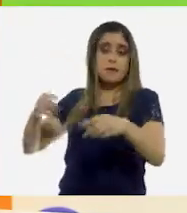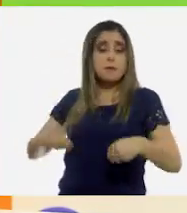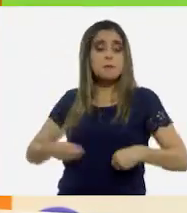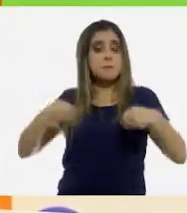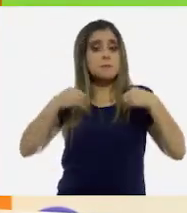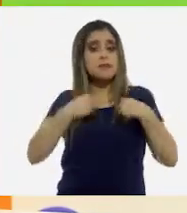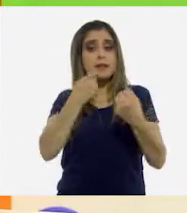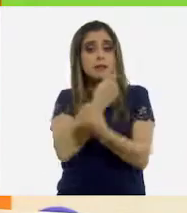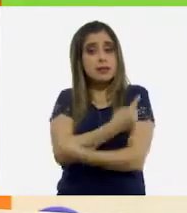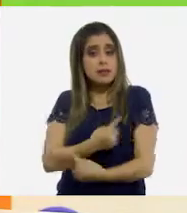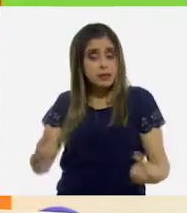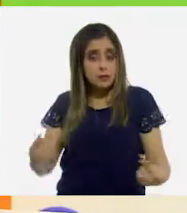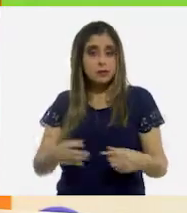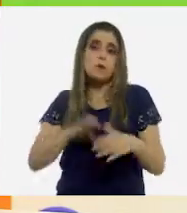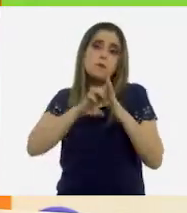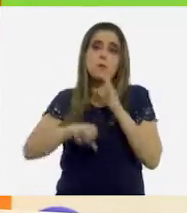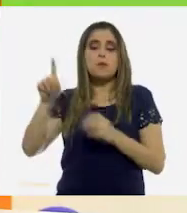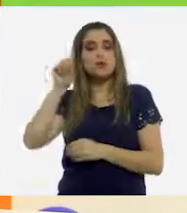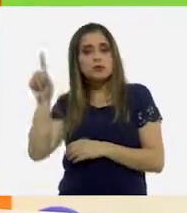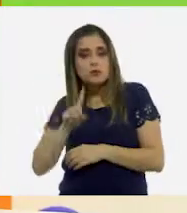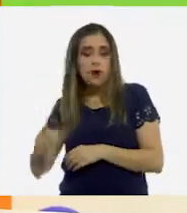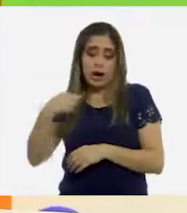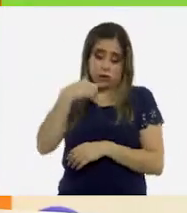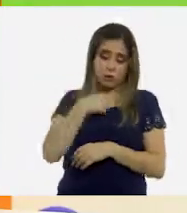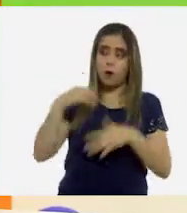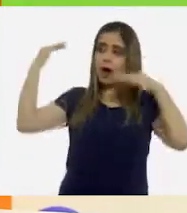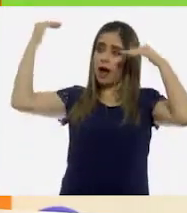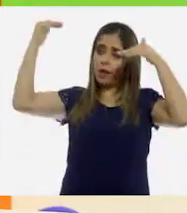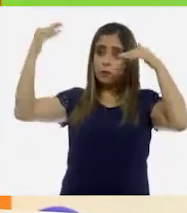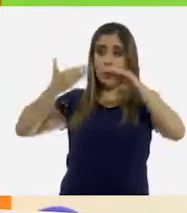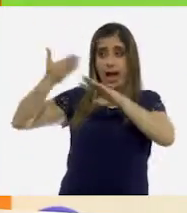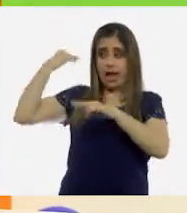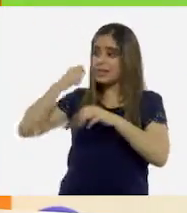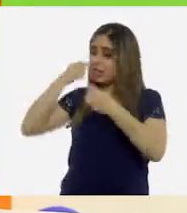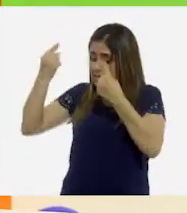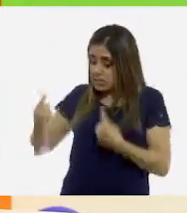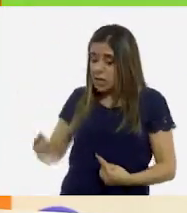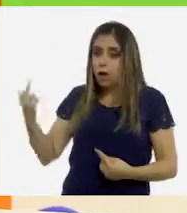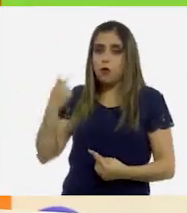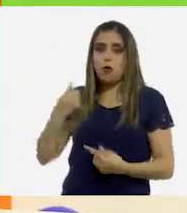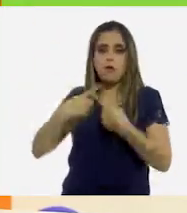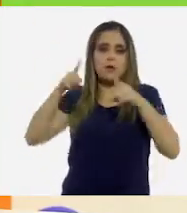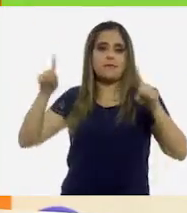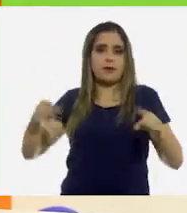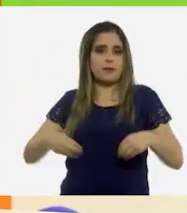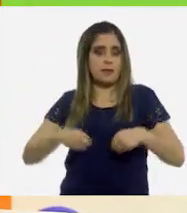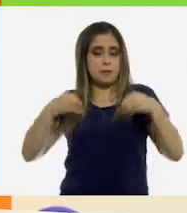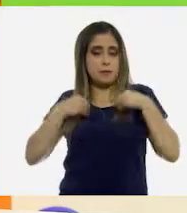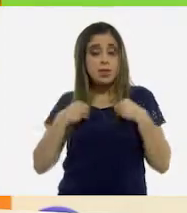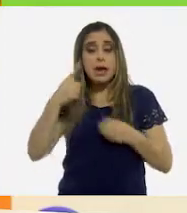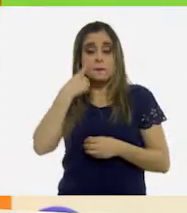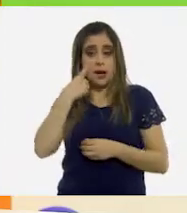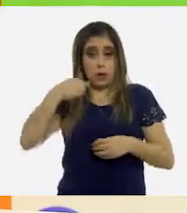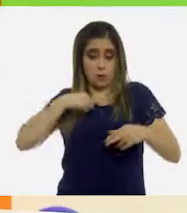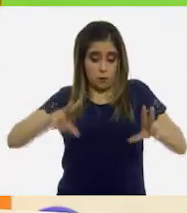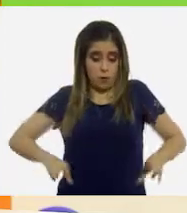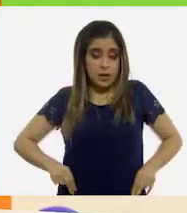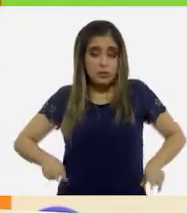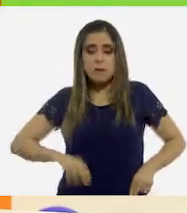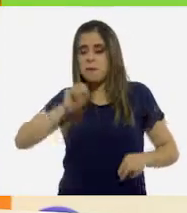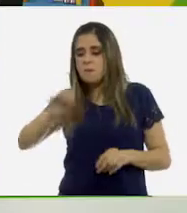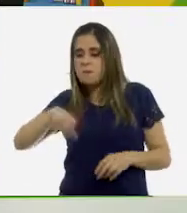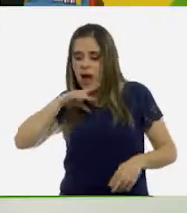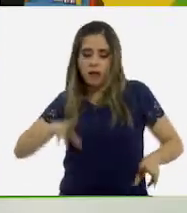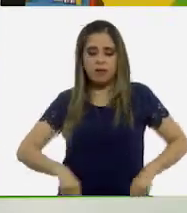y algunos adultos, como Sojar y yo. Por ejemplo, mi familia me ha platicado que yo no utilicé pañales desechables.